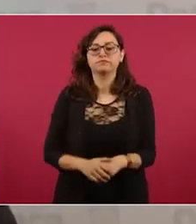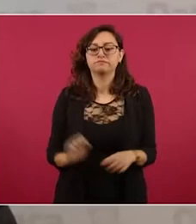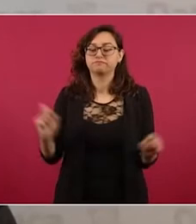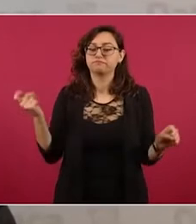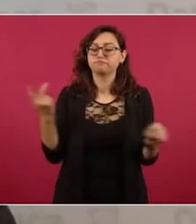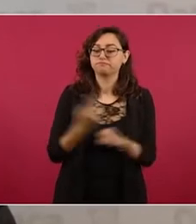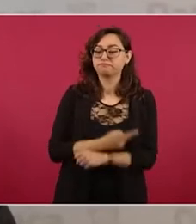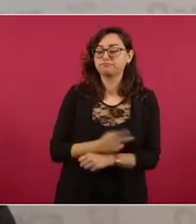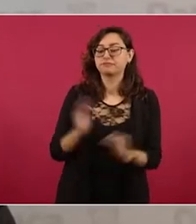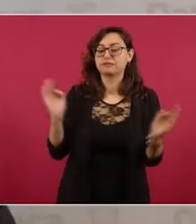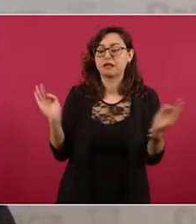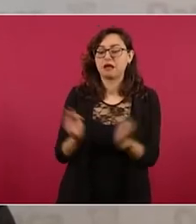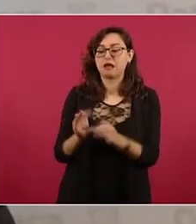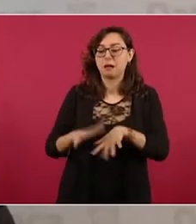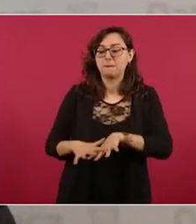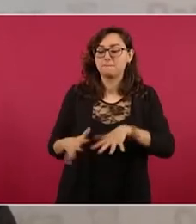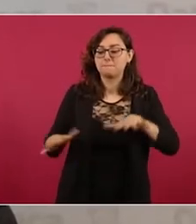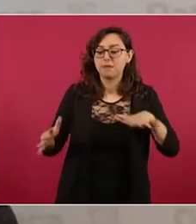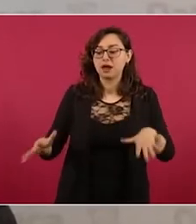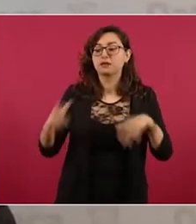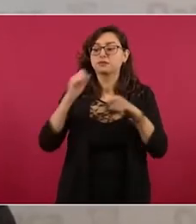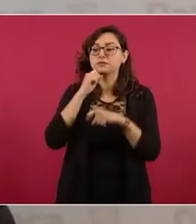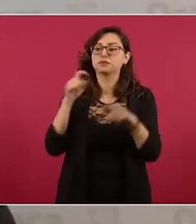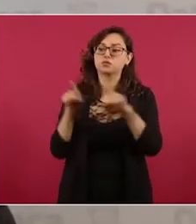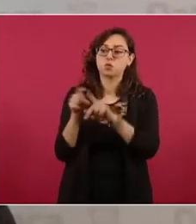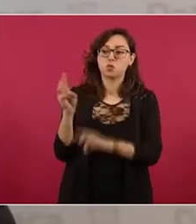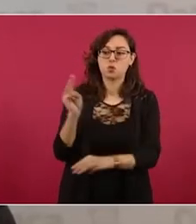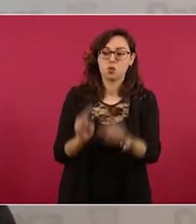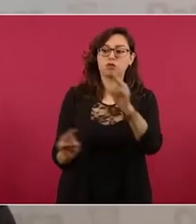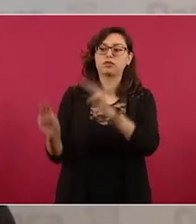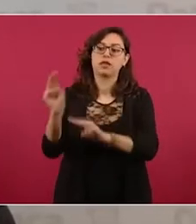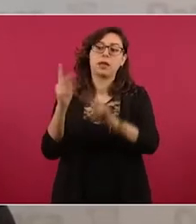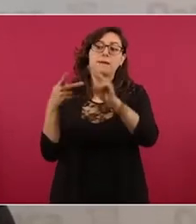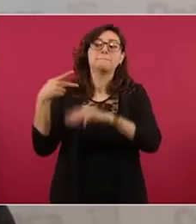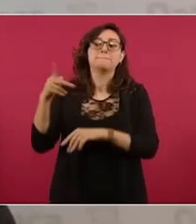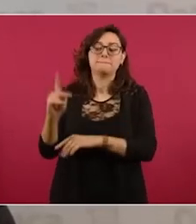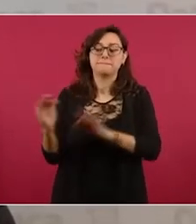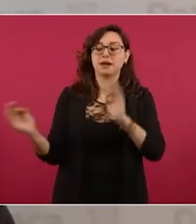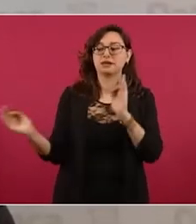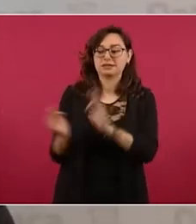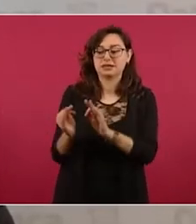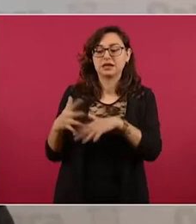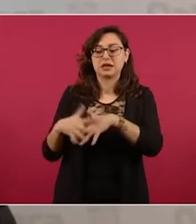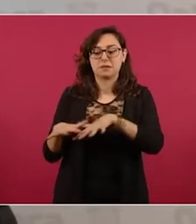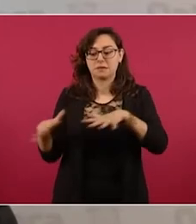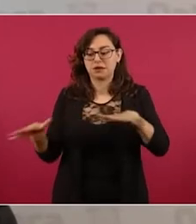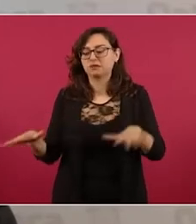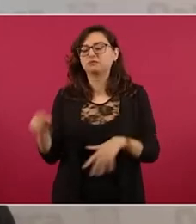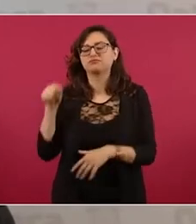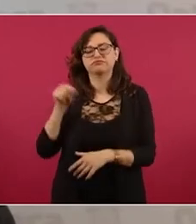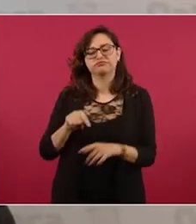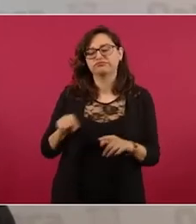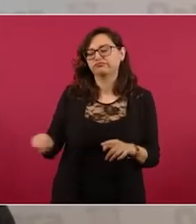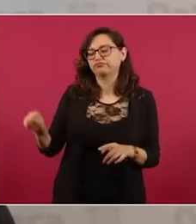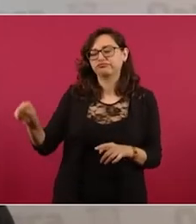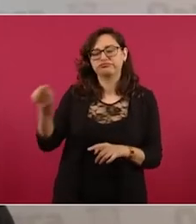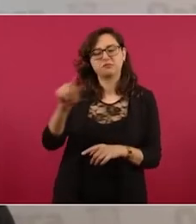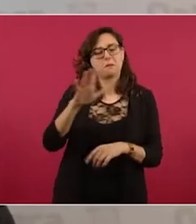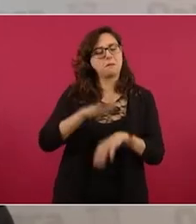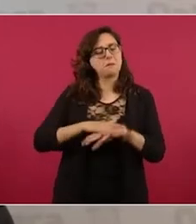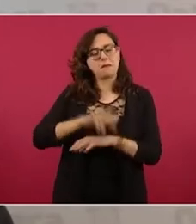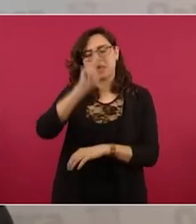costa y como ya bien lo señaló usted, en la parte yendo hacia la sierra sur. Son dos razones